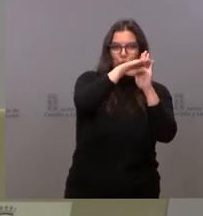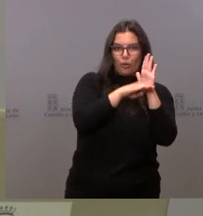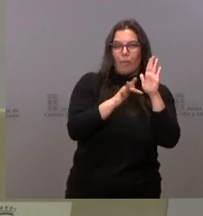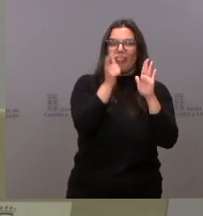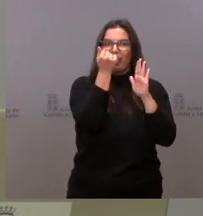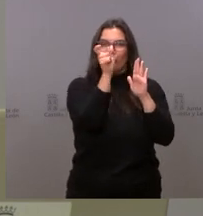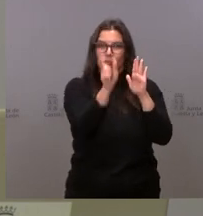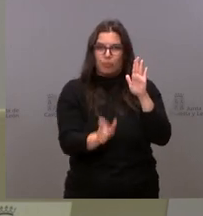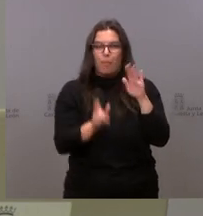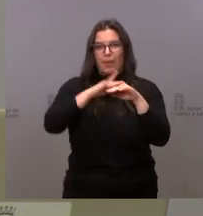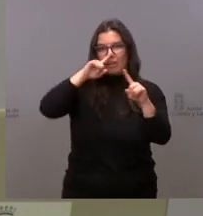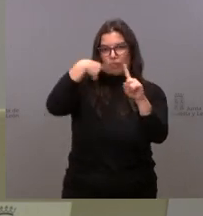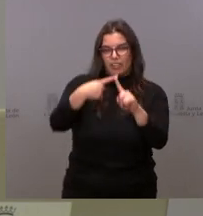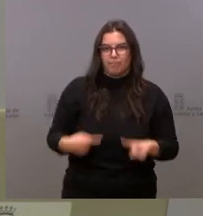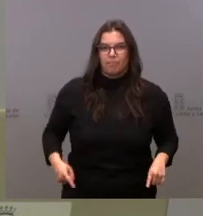específicas para el próximo ejercicio.